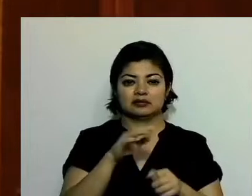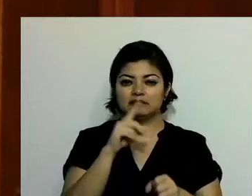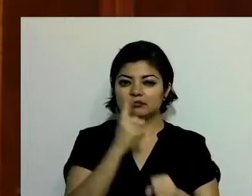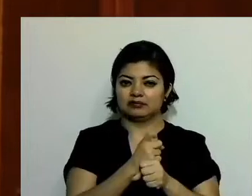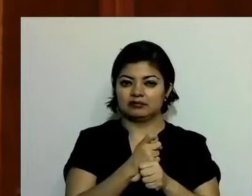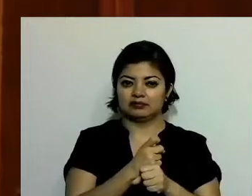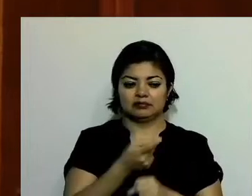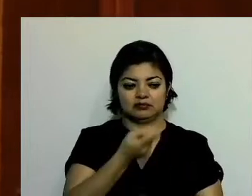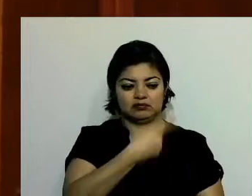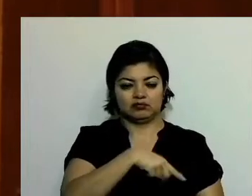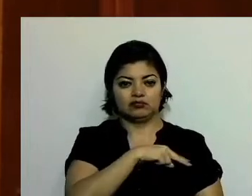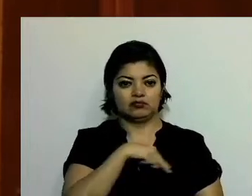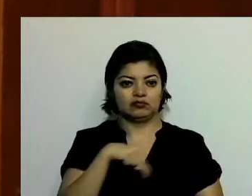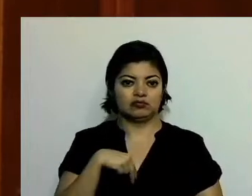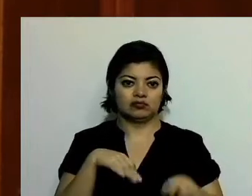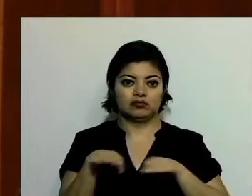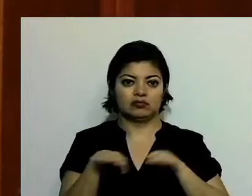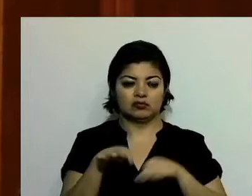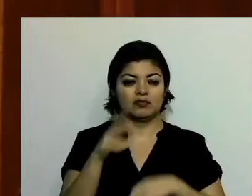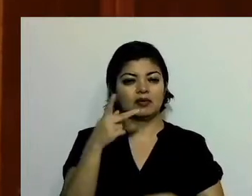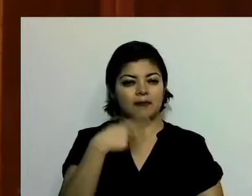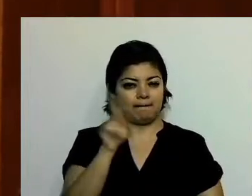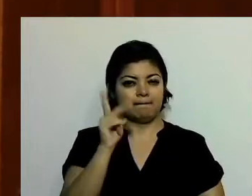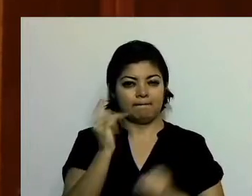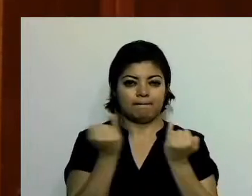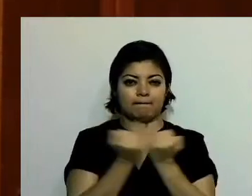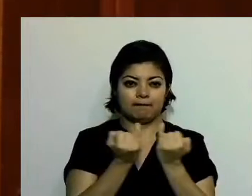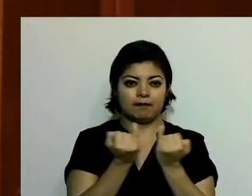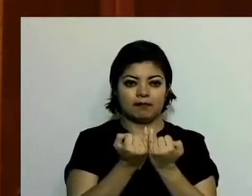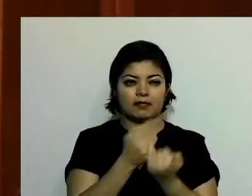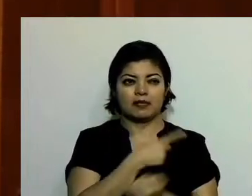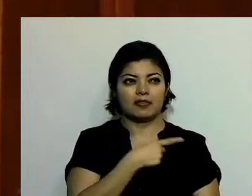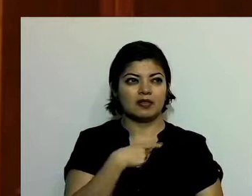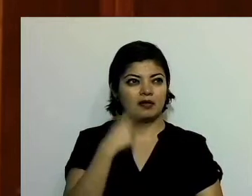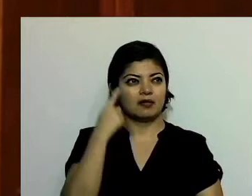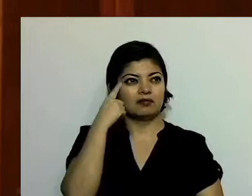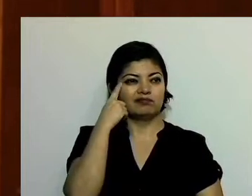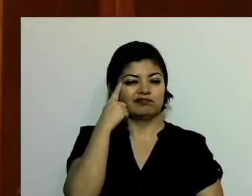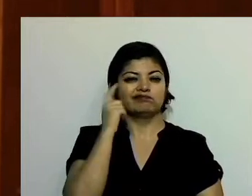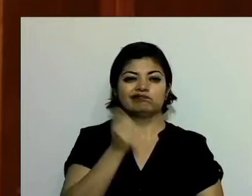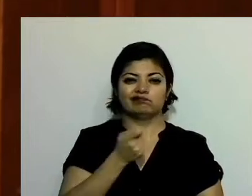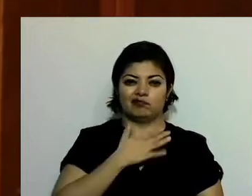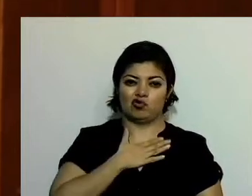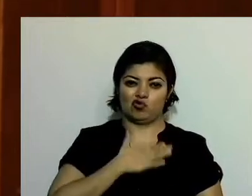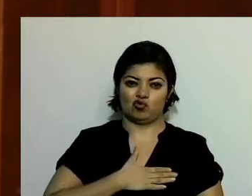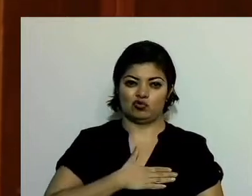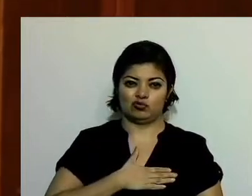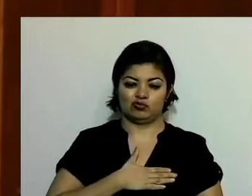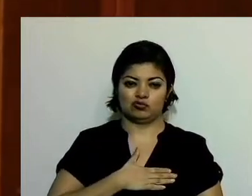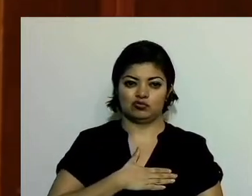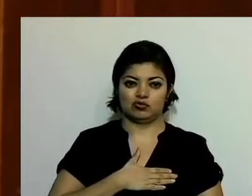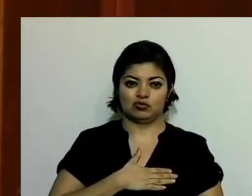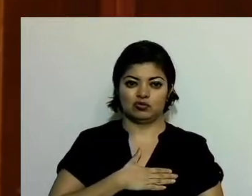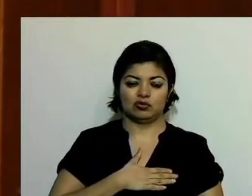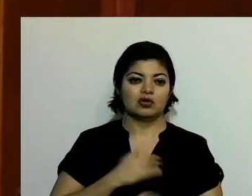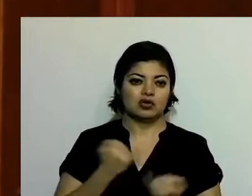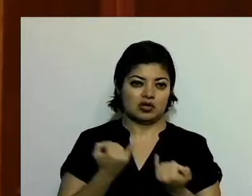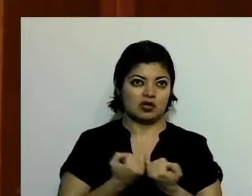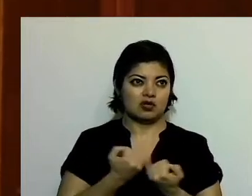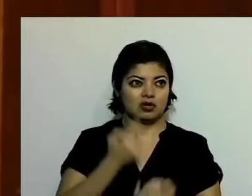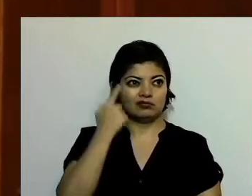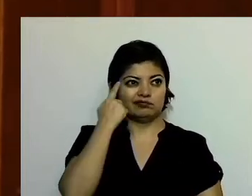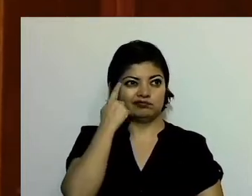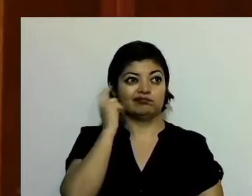legisladores, pero también hay que ser justos y hay que ser agradecidos.